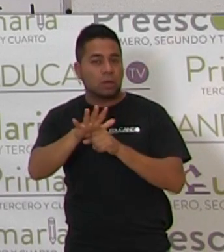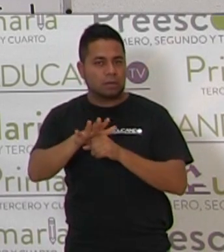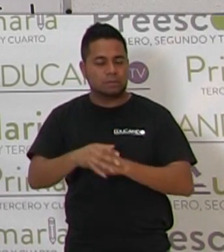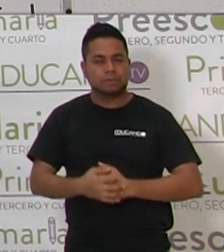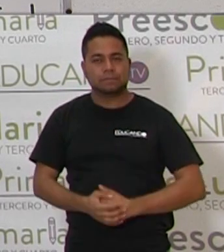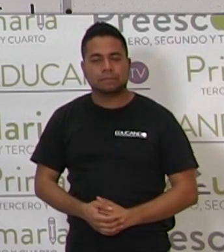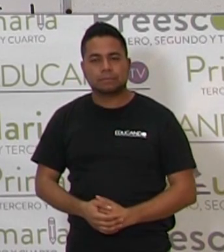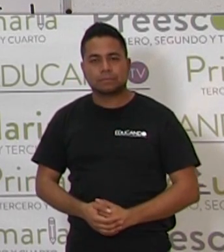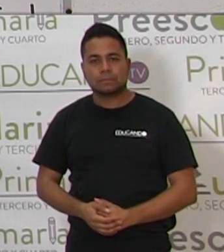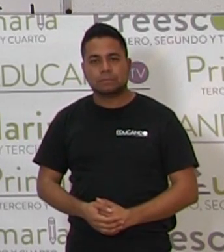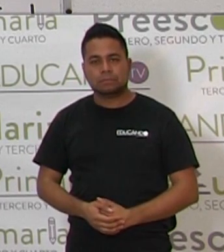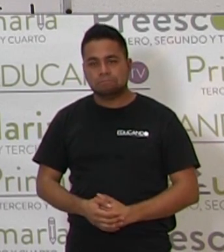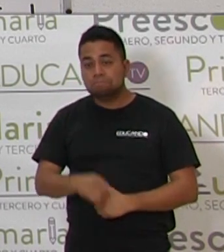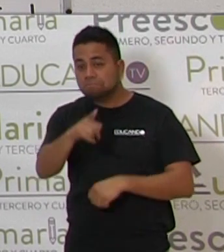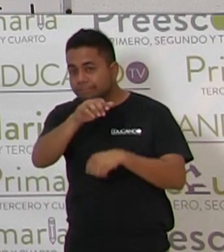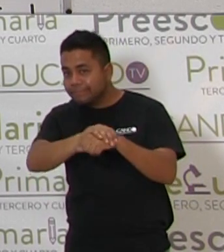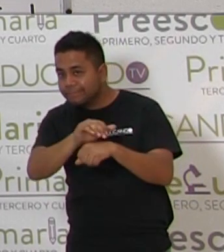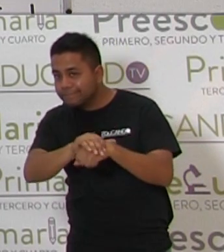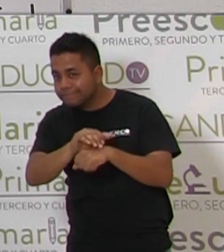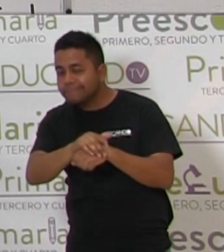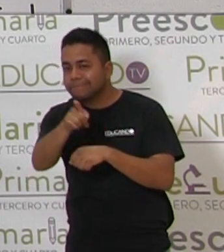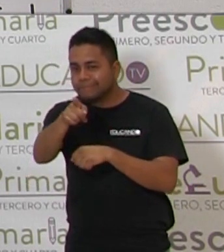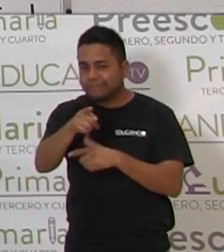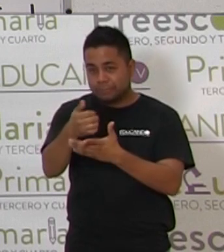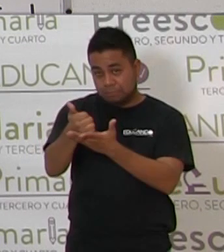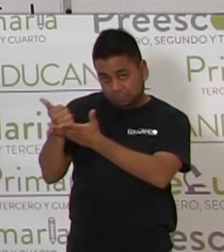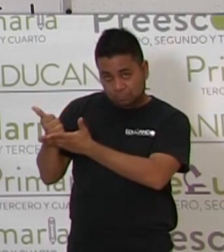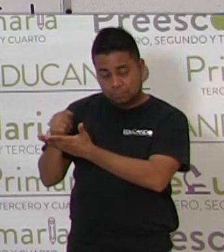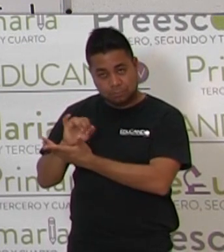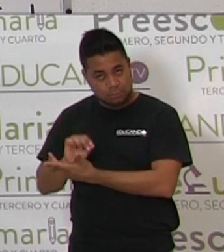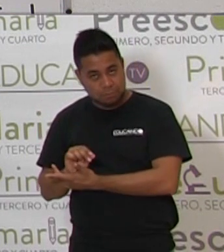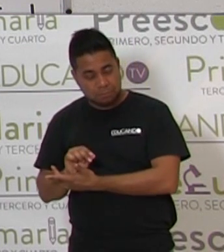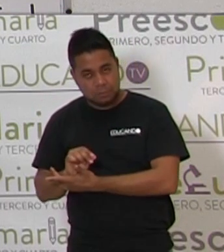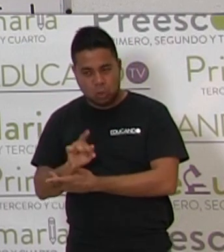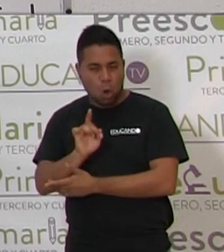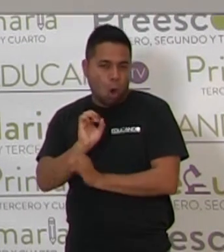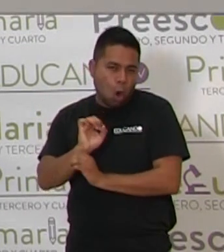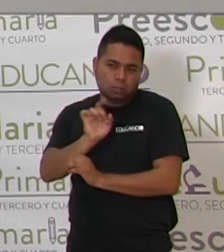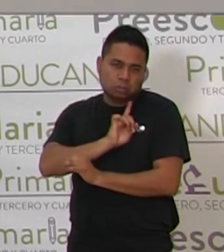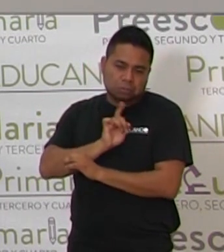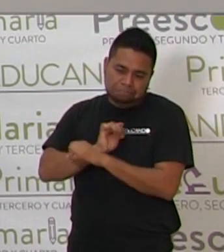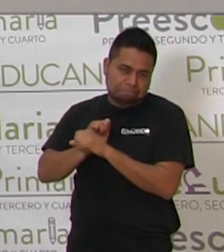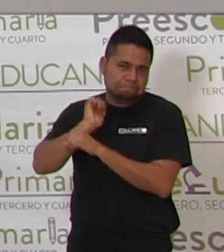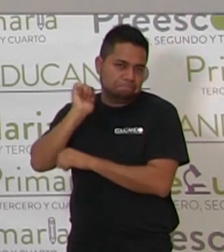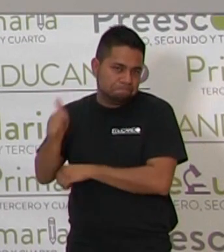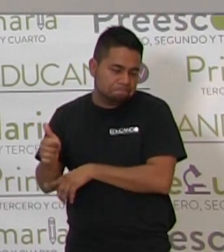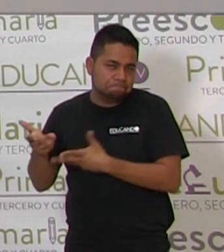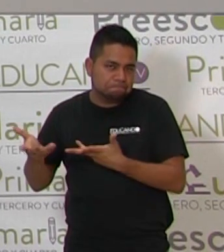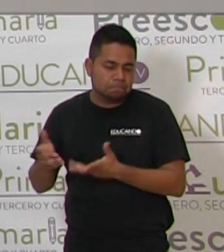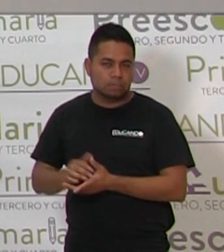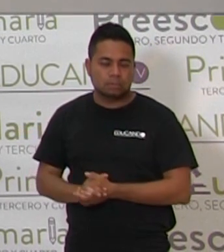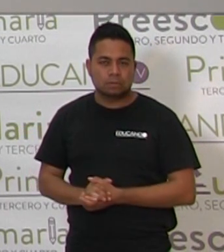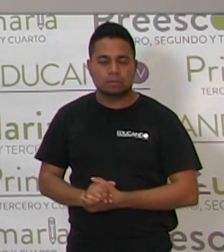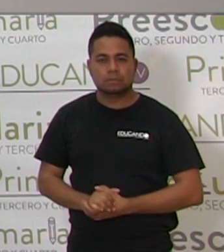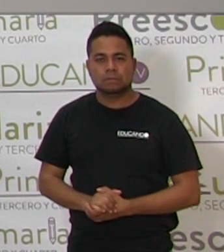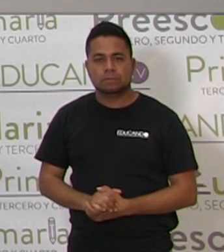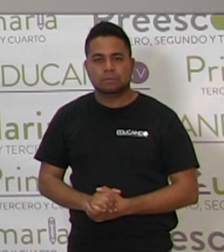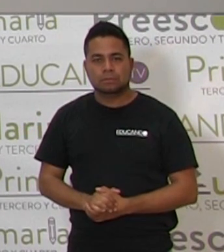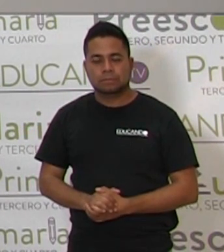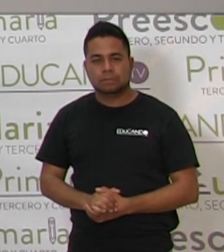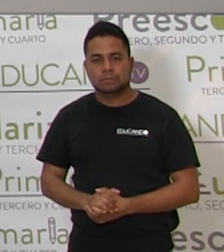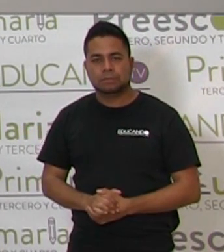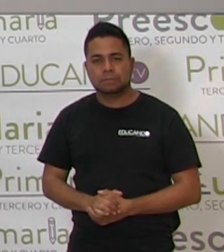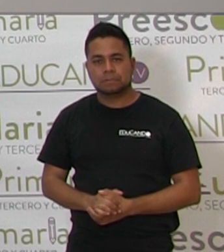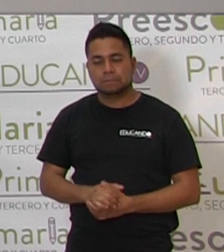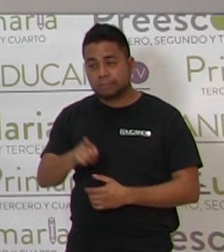Carlitos, ¿los ayudamos o que ellos solitos se acuerden? Alexei,